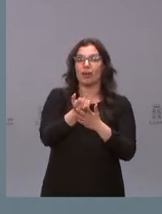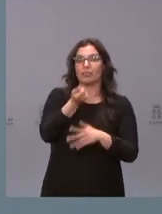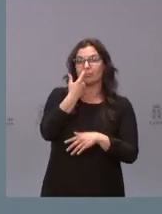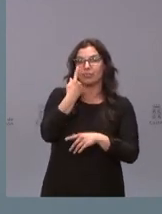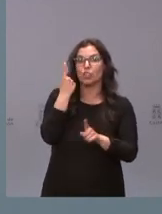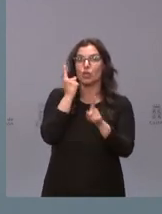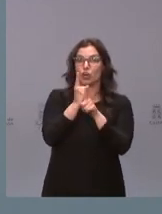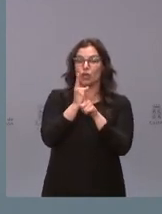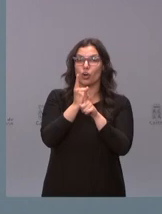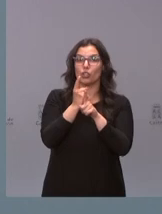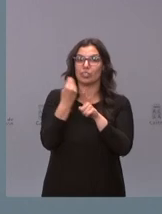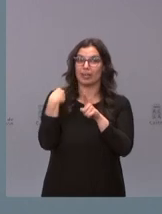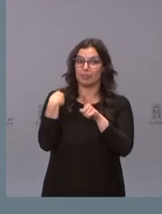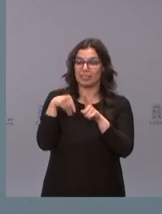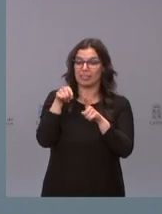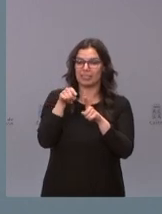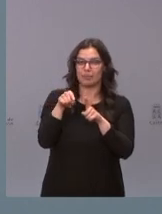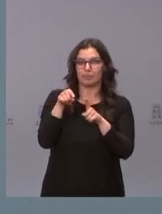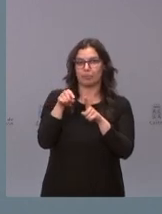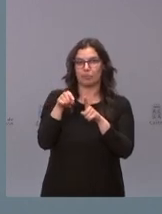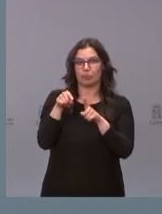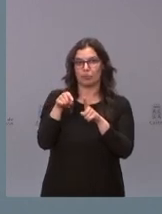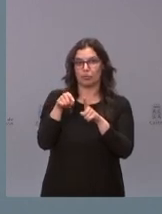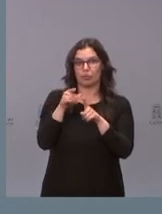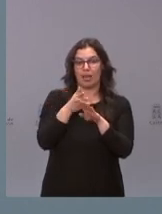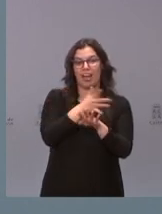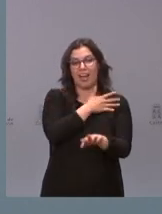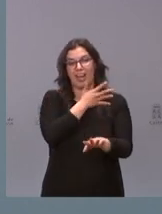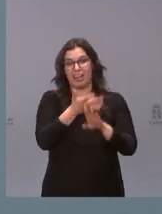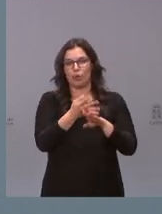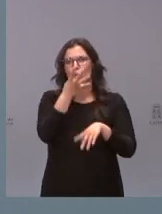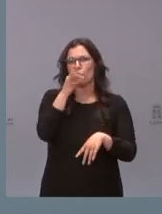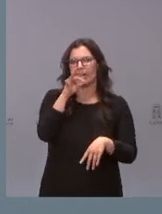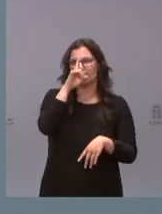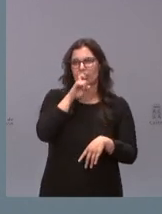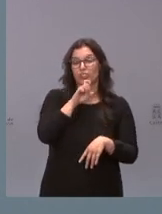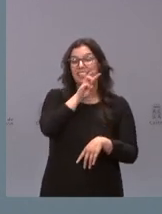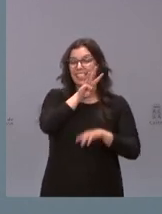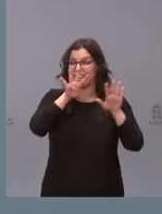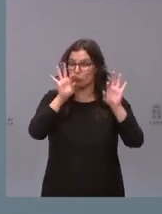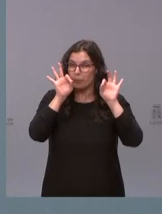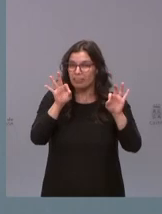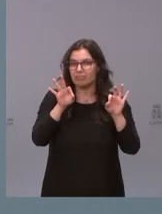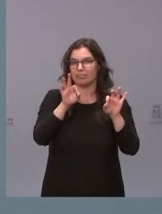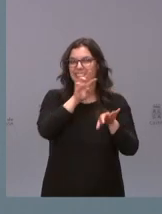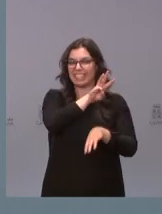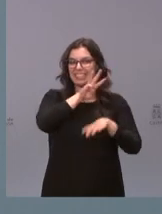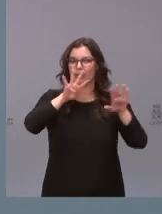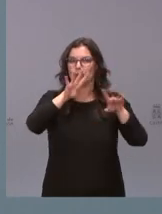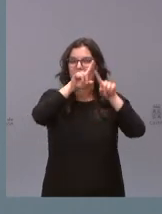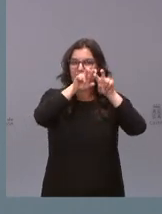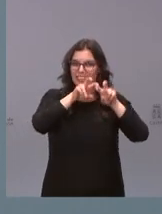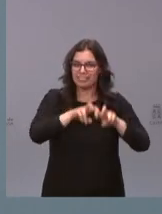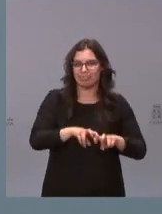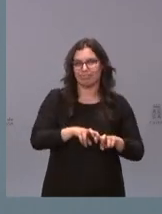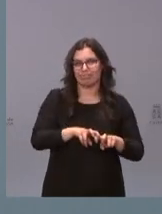contra Carras el primer fármaco después de 40 años 39 para ser más exactos desde que nuestro